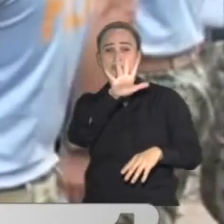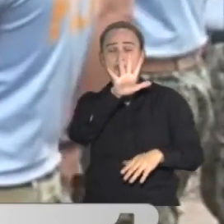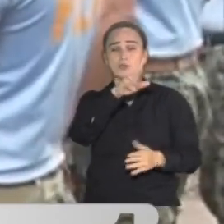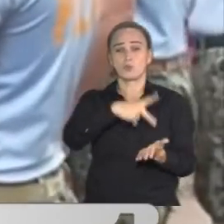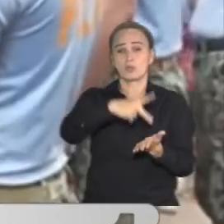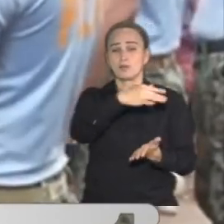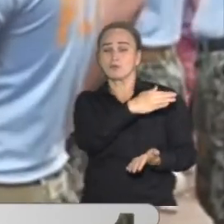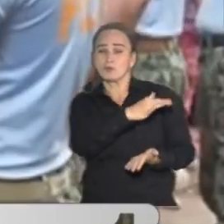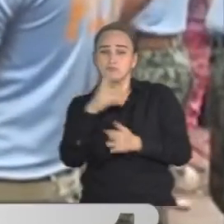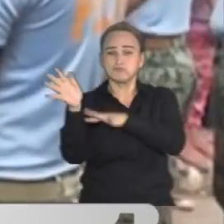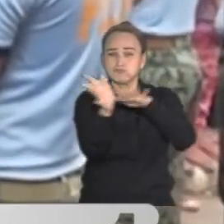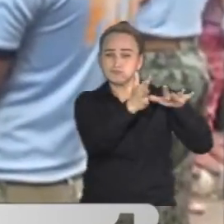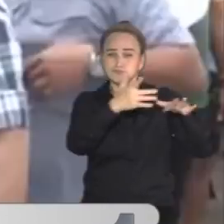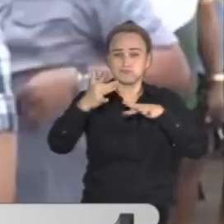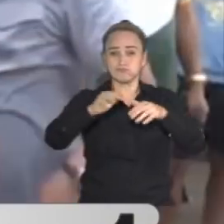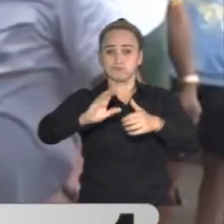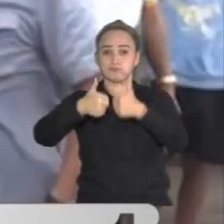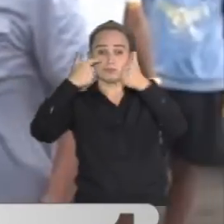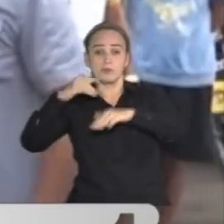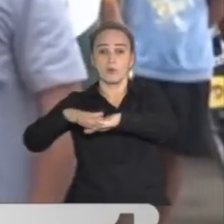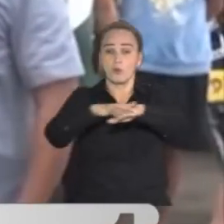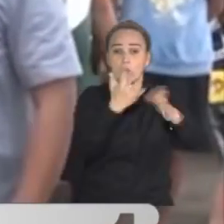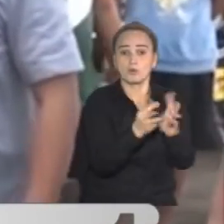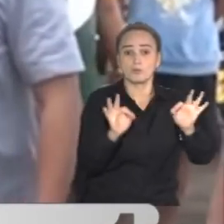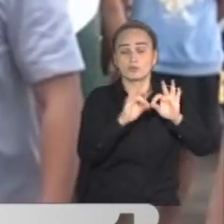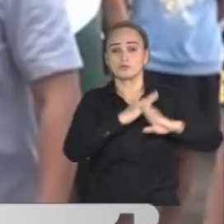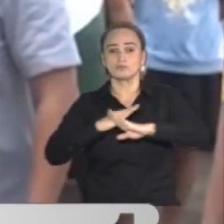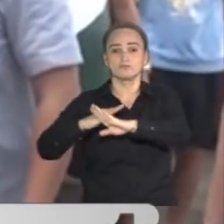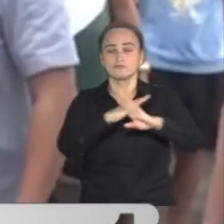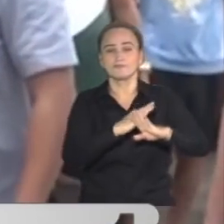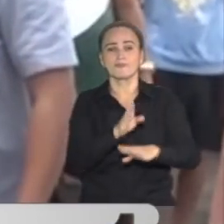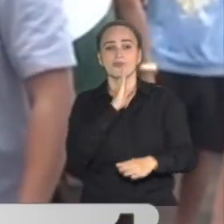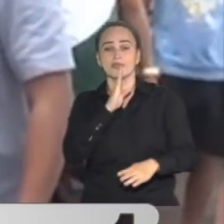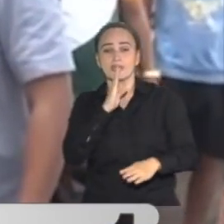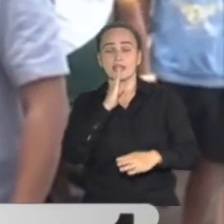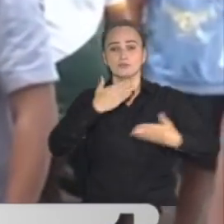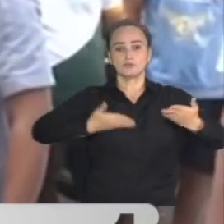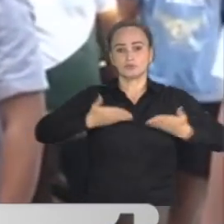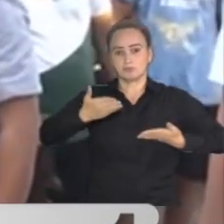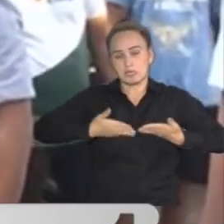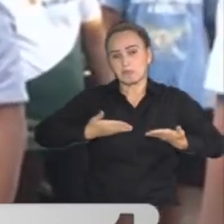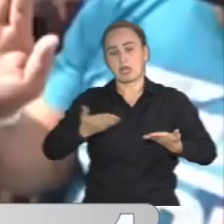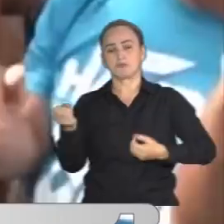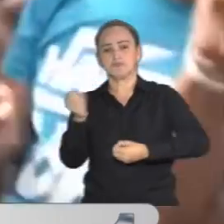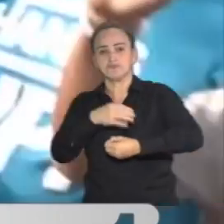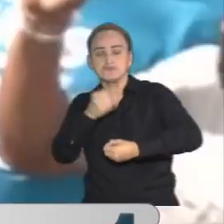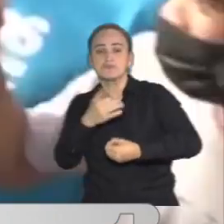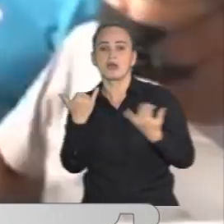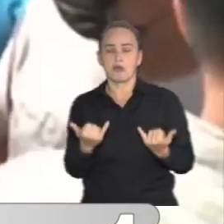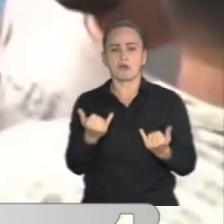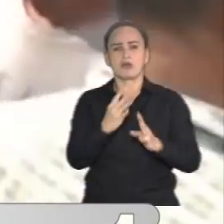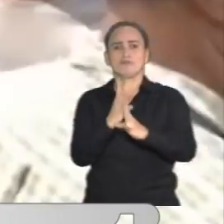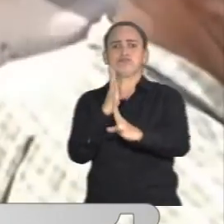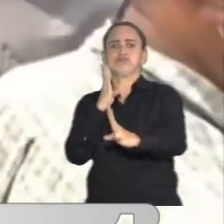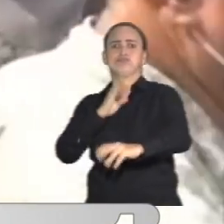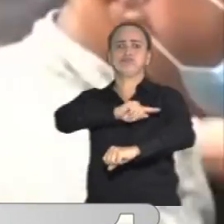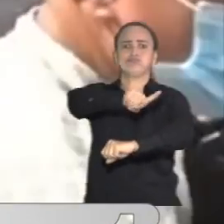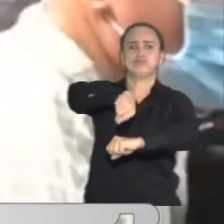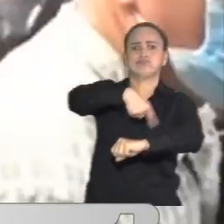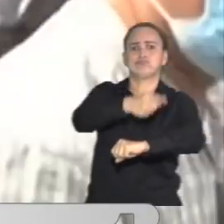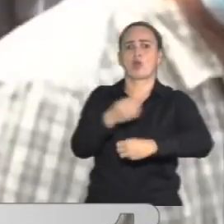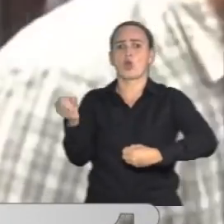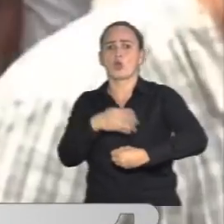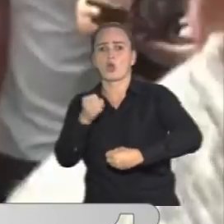Ahora las autoridades se han desplegado para garantizar la seguridad, en especial en supermercados, donde se están formando largas colas para